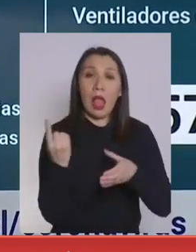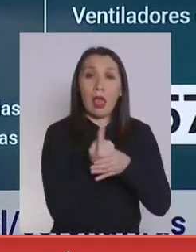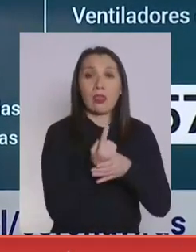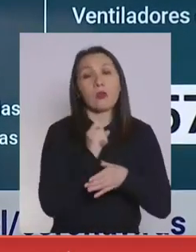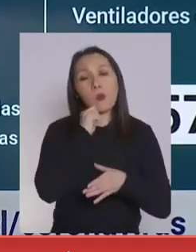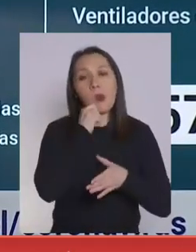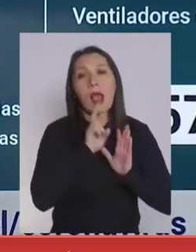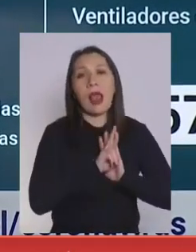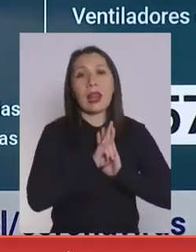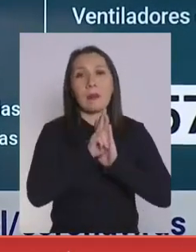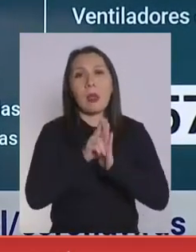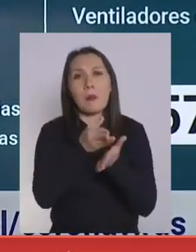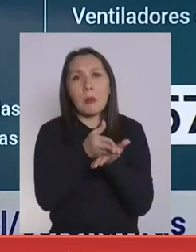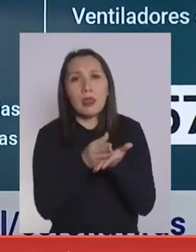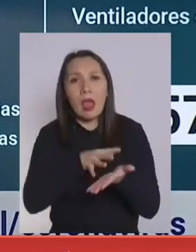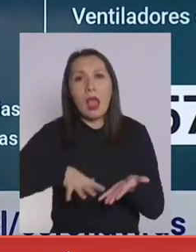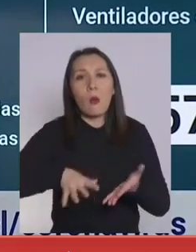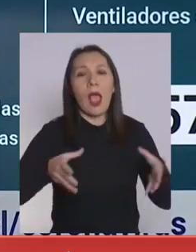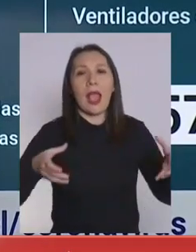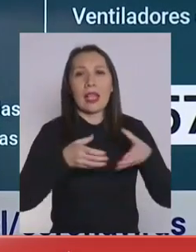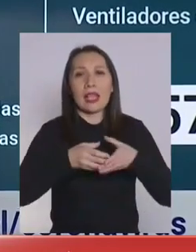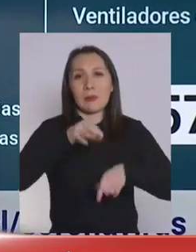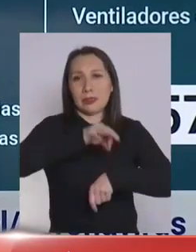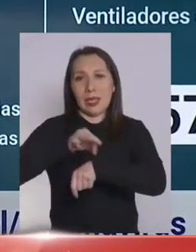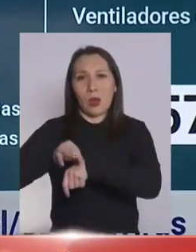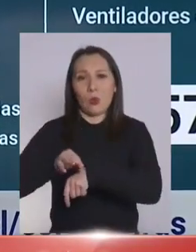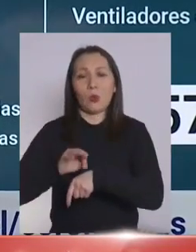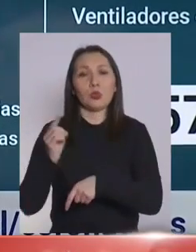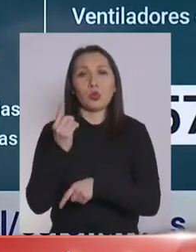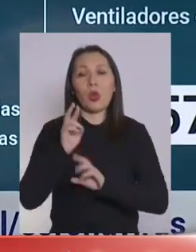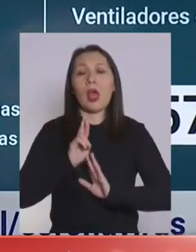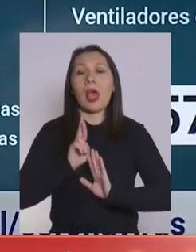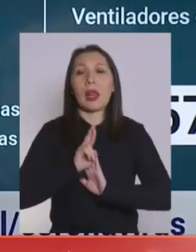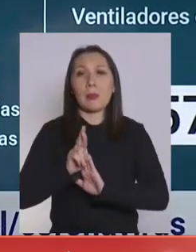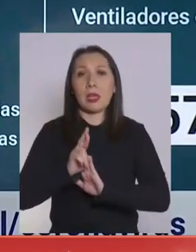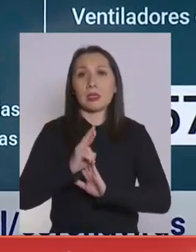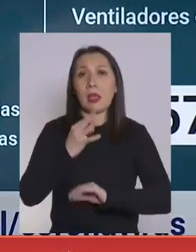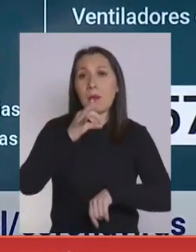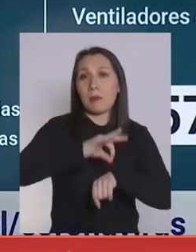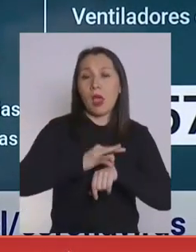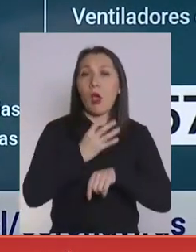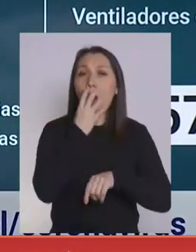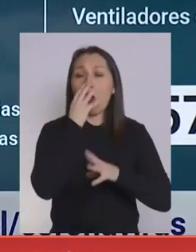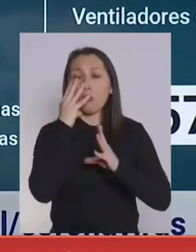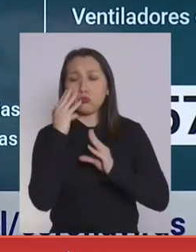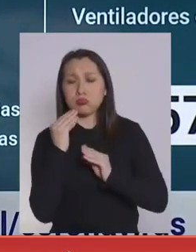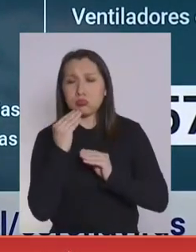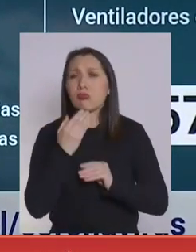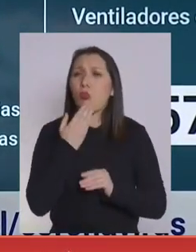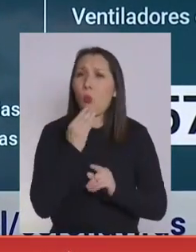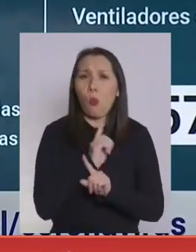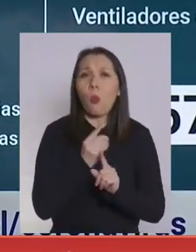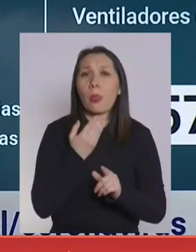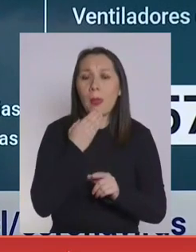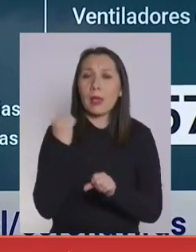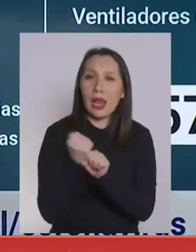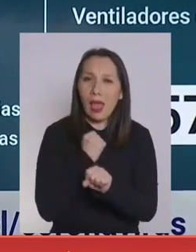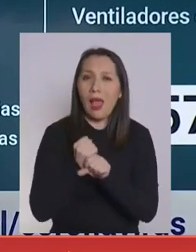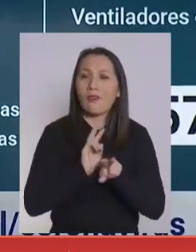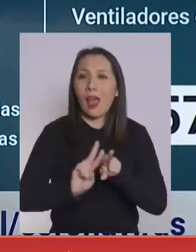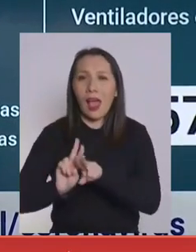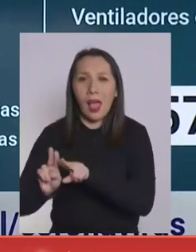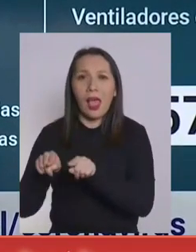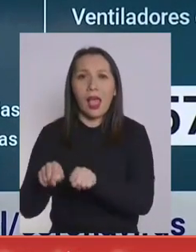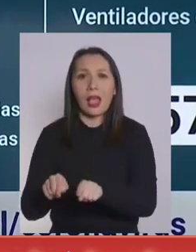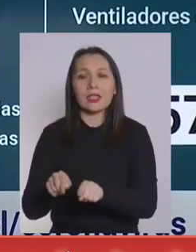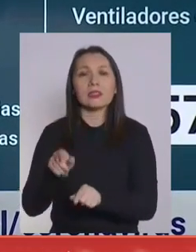representante de una parte del equipo de salud, que no solo está representada por anestesiólogos, sino también agradecer la labor realizada